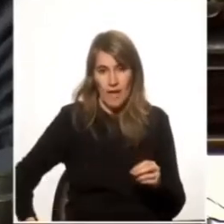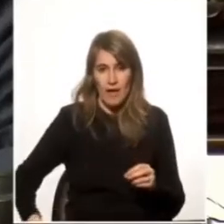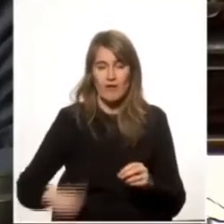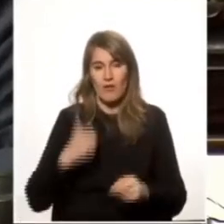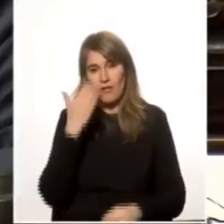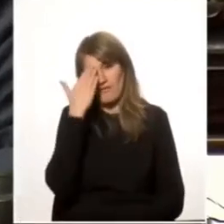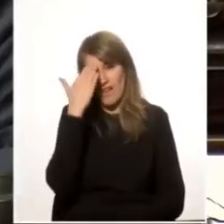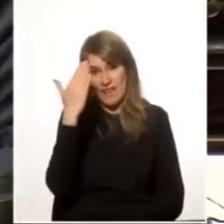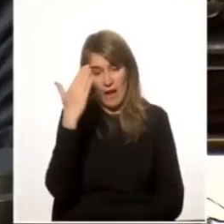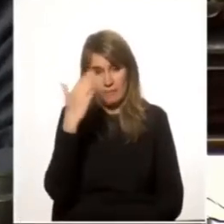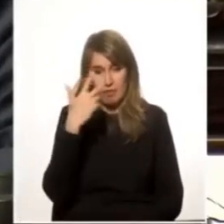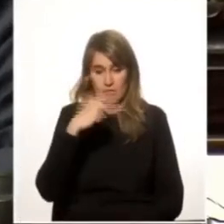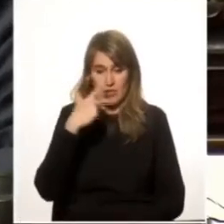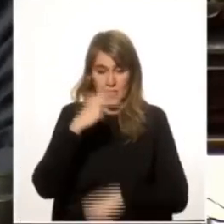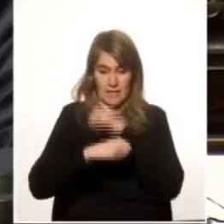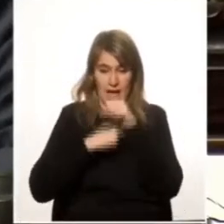Amplio.